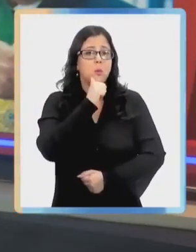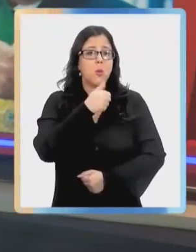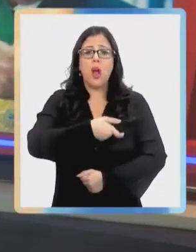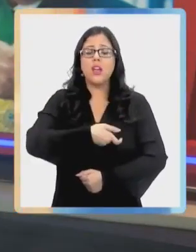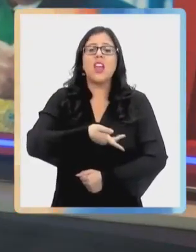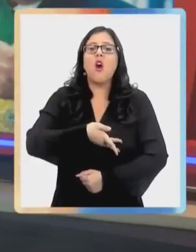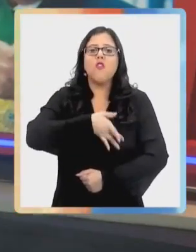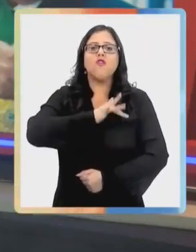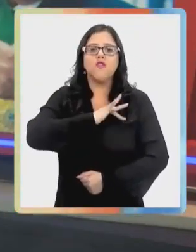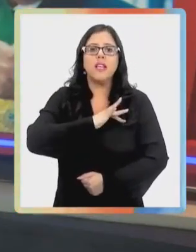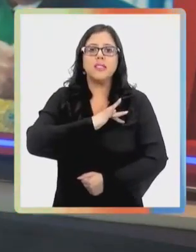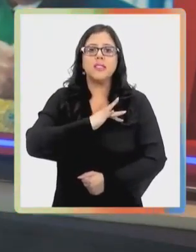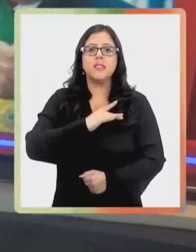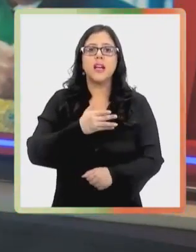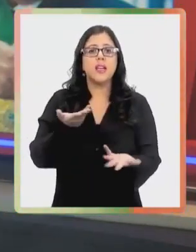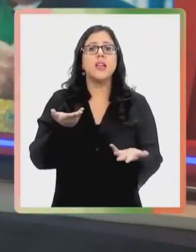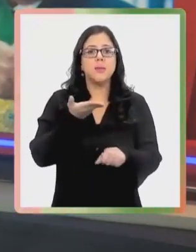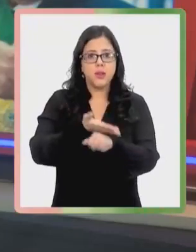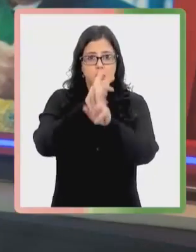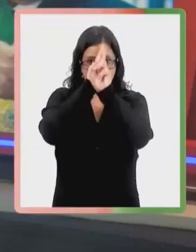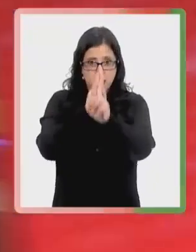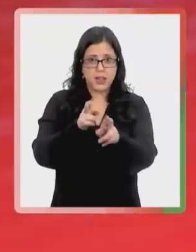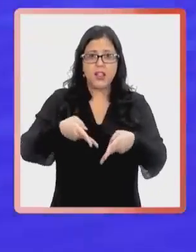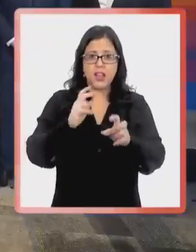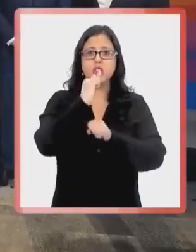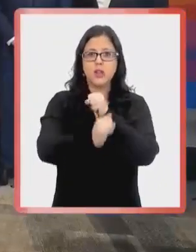en su llamado a respetar el derecho internacional.